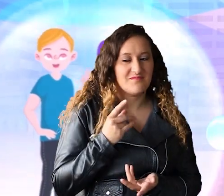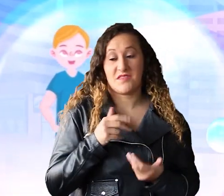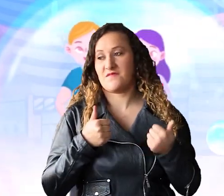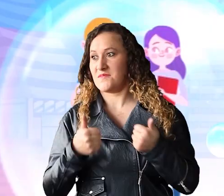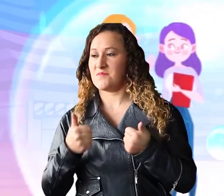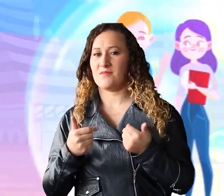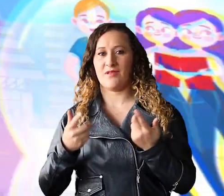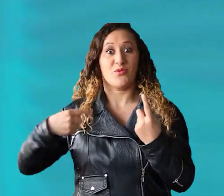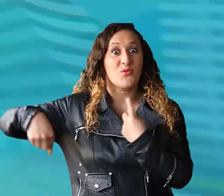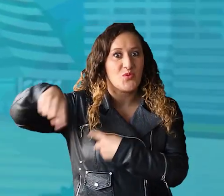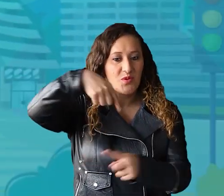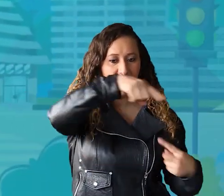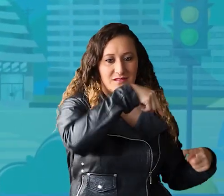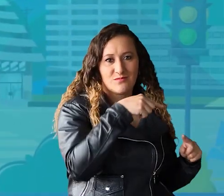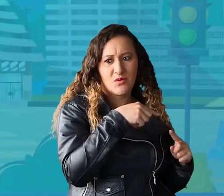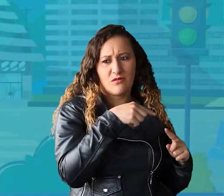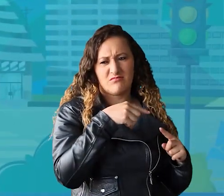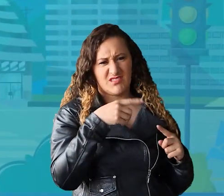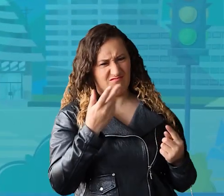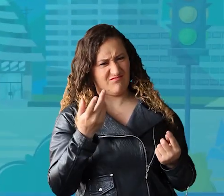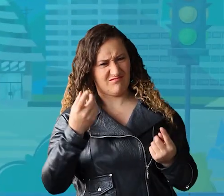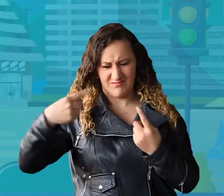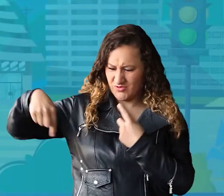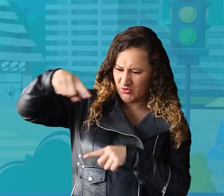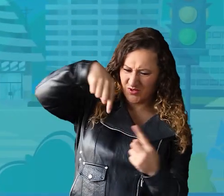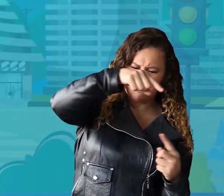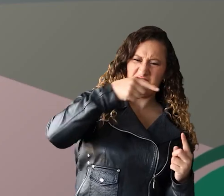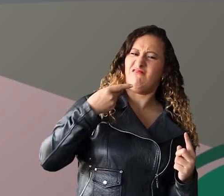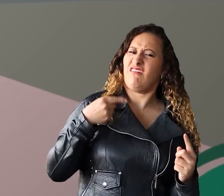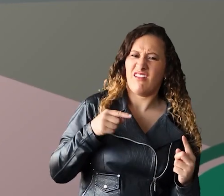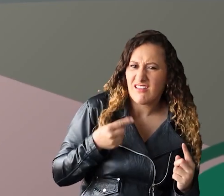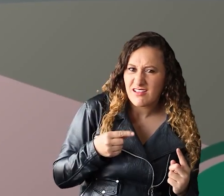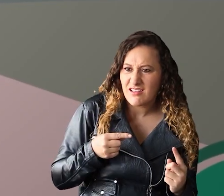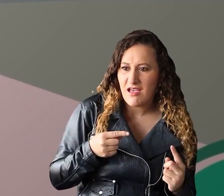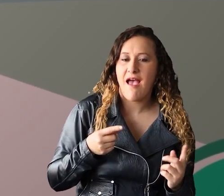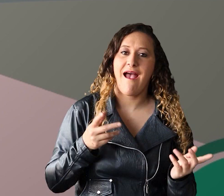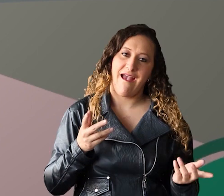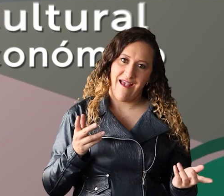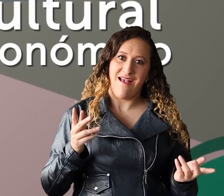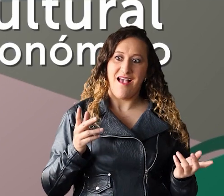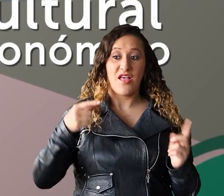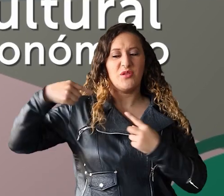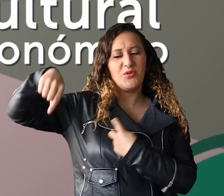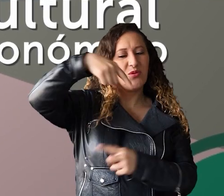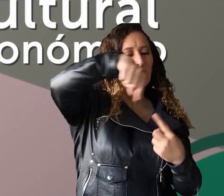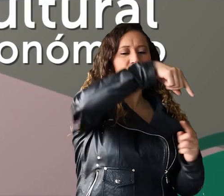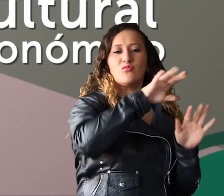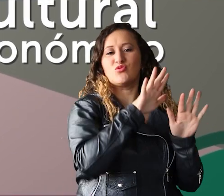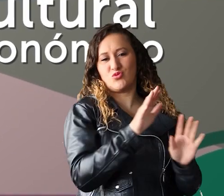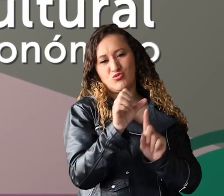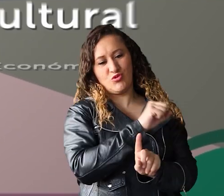de hacer turismo. Pero ¿sabemos qué es el turismo? El turismo es un fenómeno social,